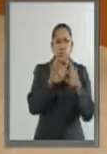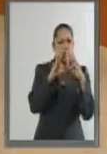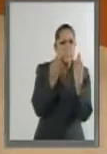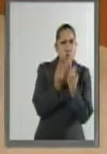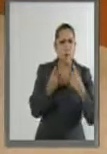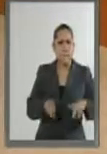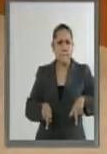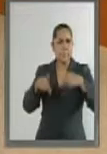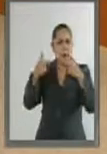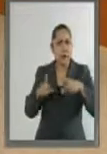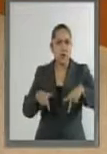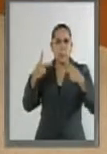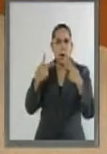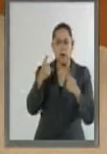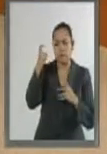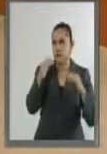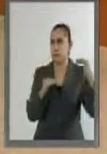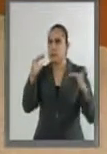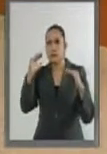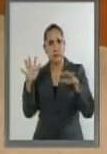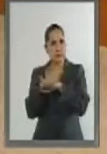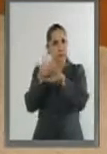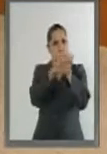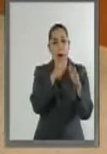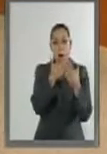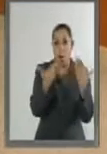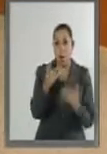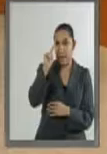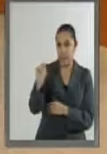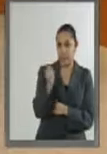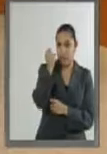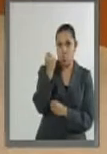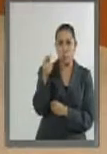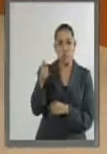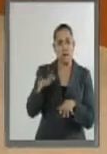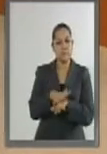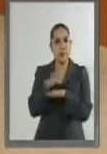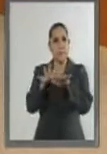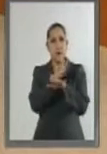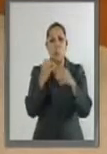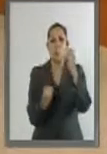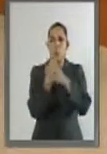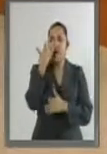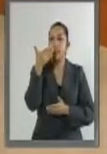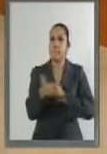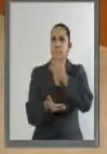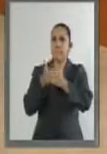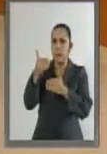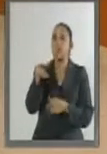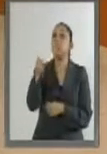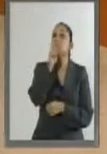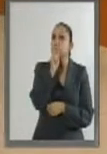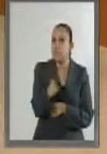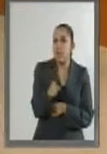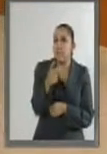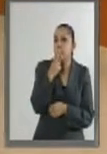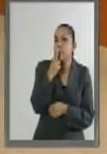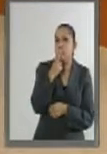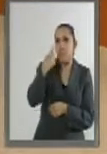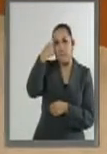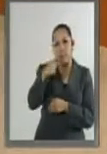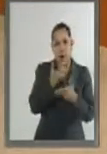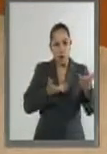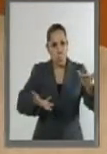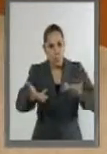progresos tecnológicos abrieron nuevos horizontes para la cooperación y el intercambio, pero